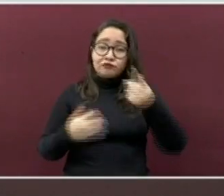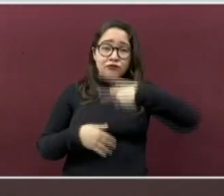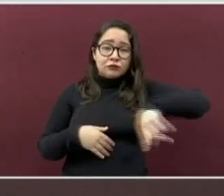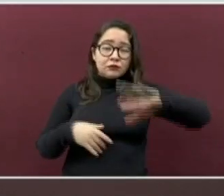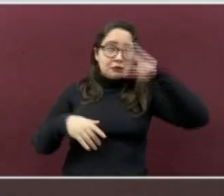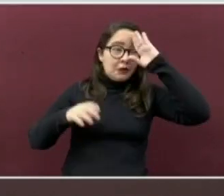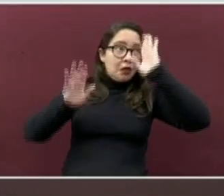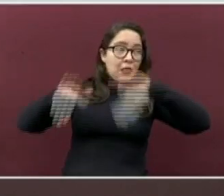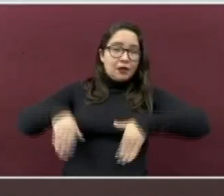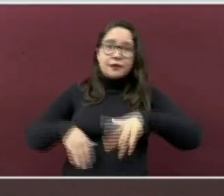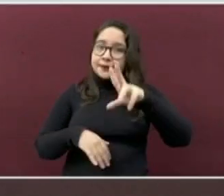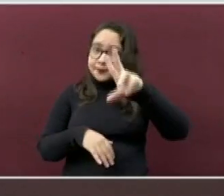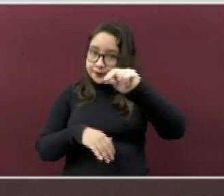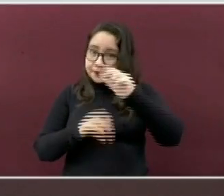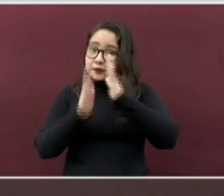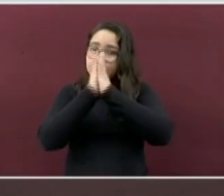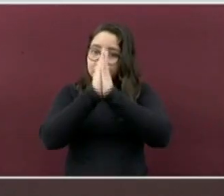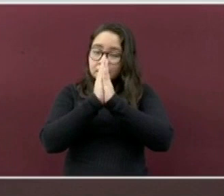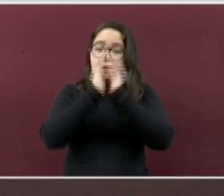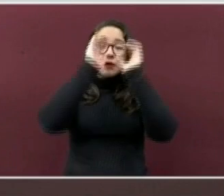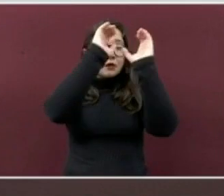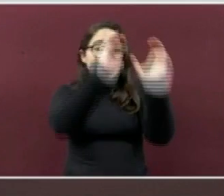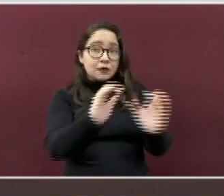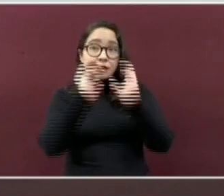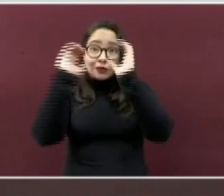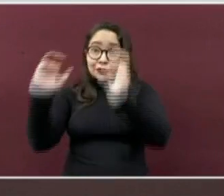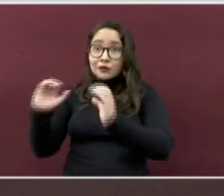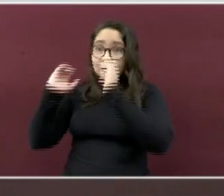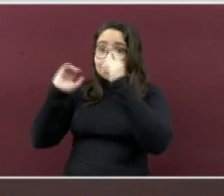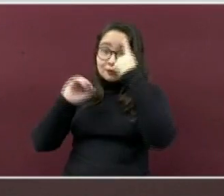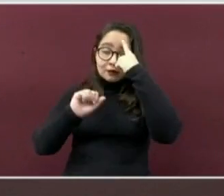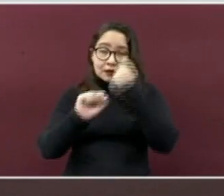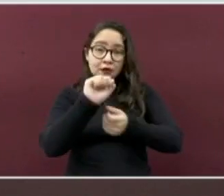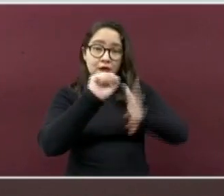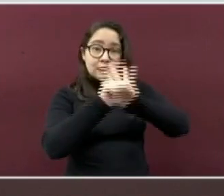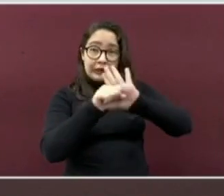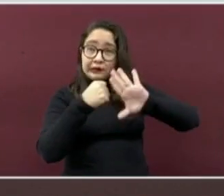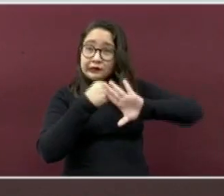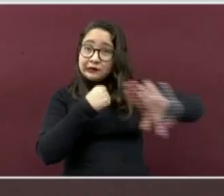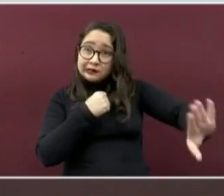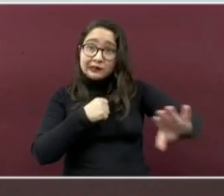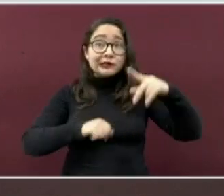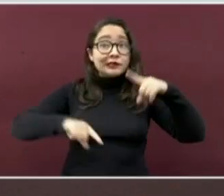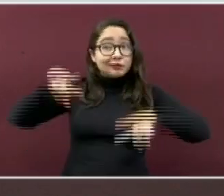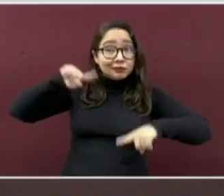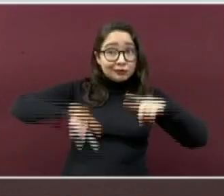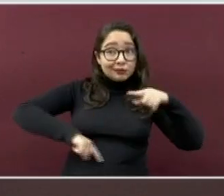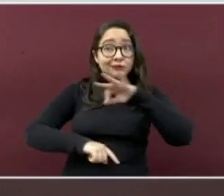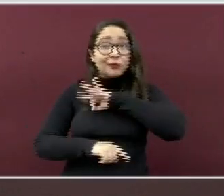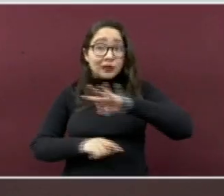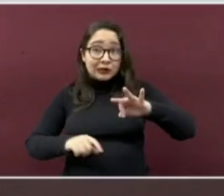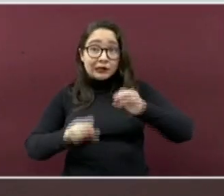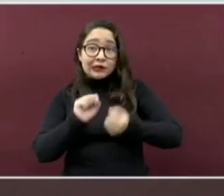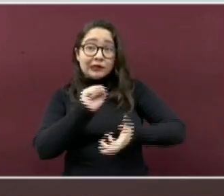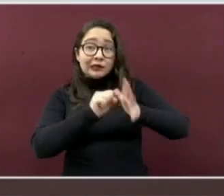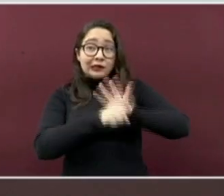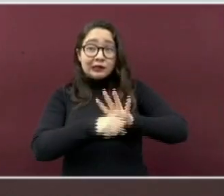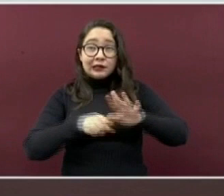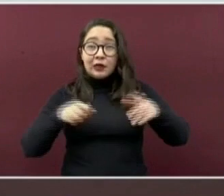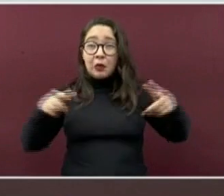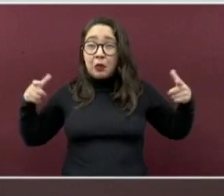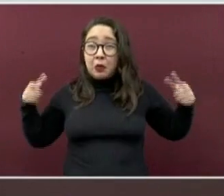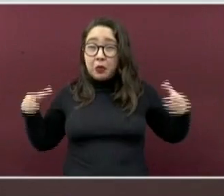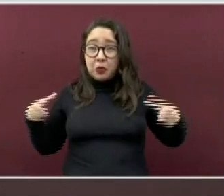de protección y no exponerse a contraer la enfermedad. De nosotros depende que podamos frenar el curso de esta